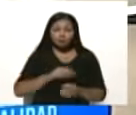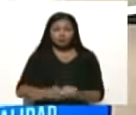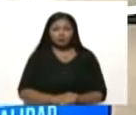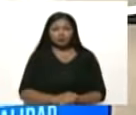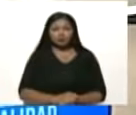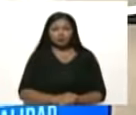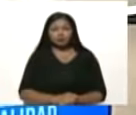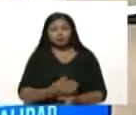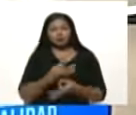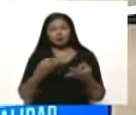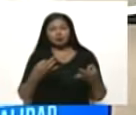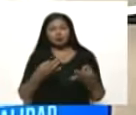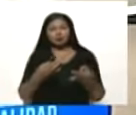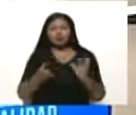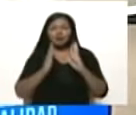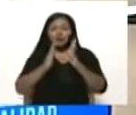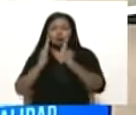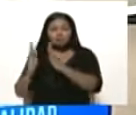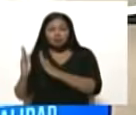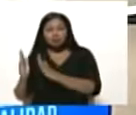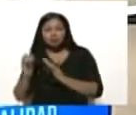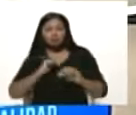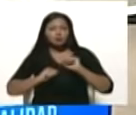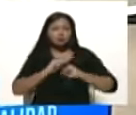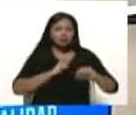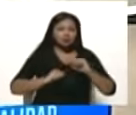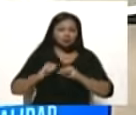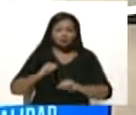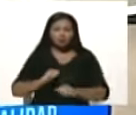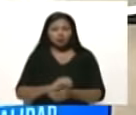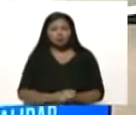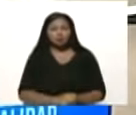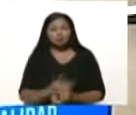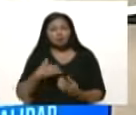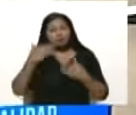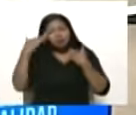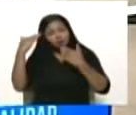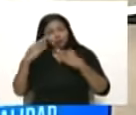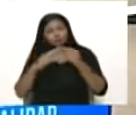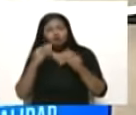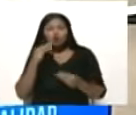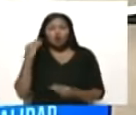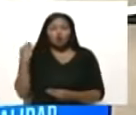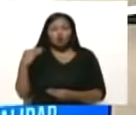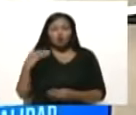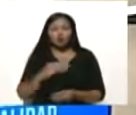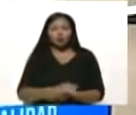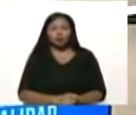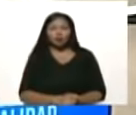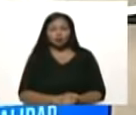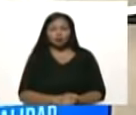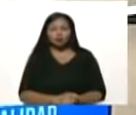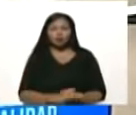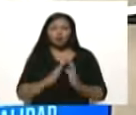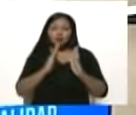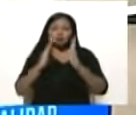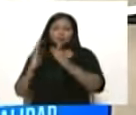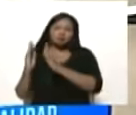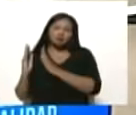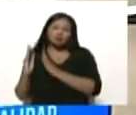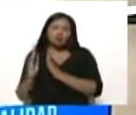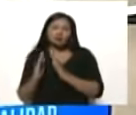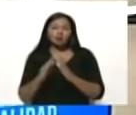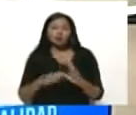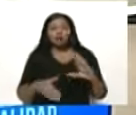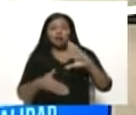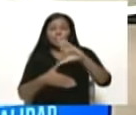maravilloso, su organización, su movilización. Mis saludos a toda la juventud, a la organización caribeña